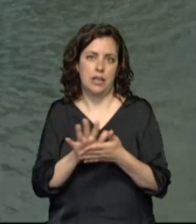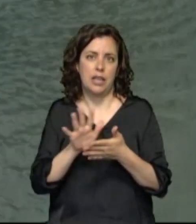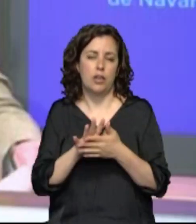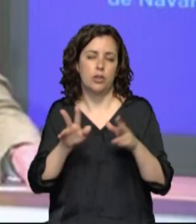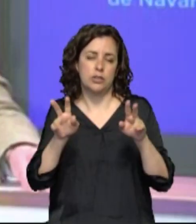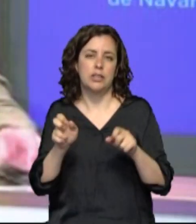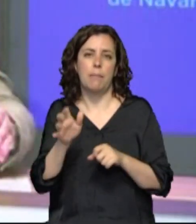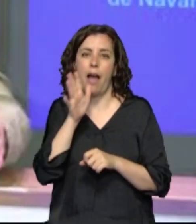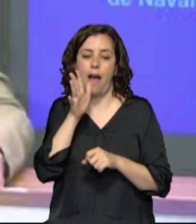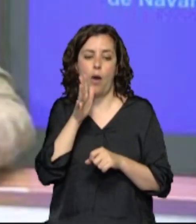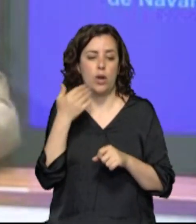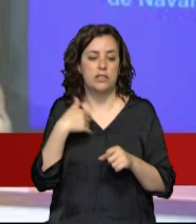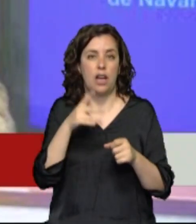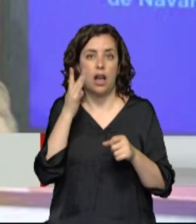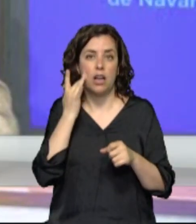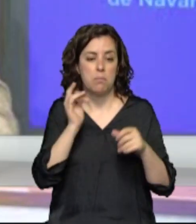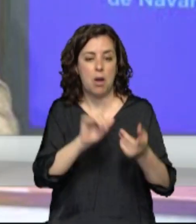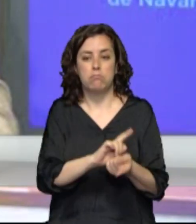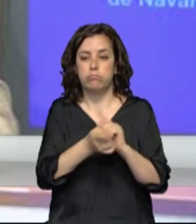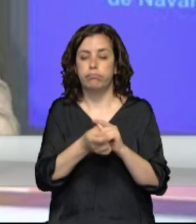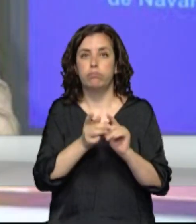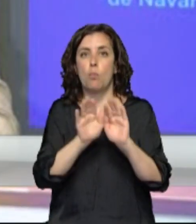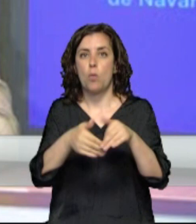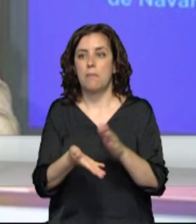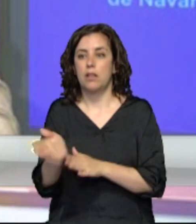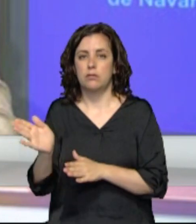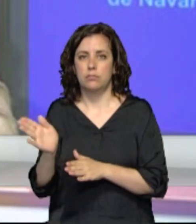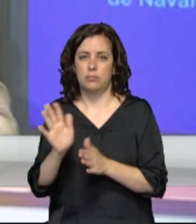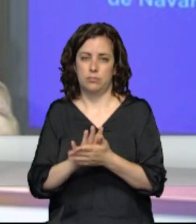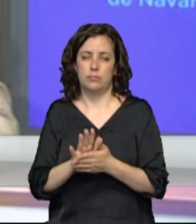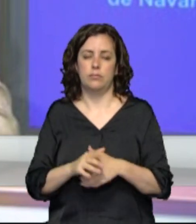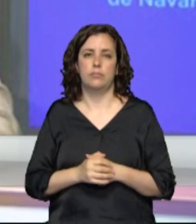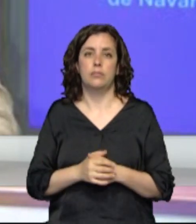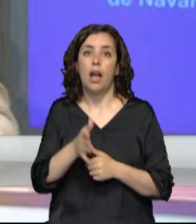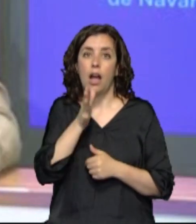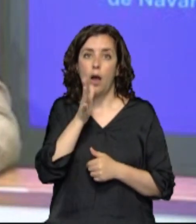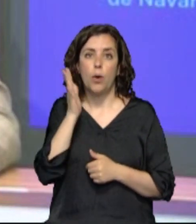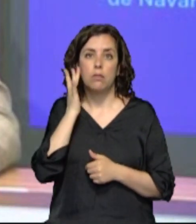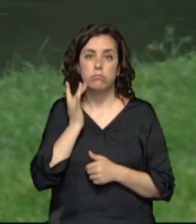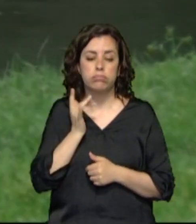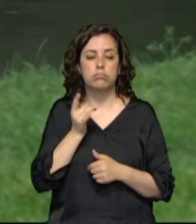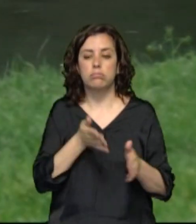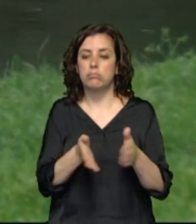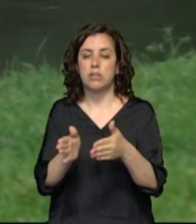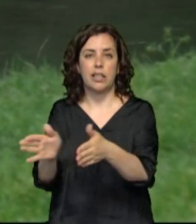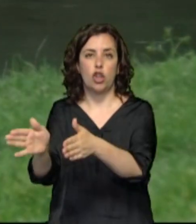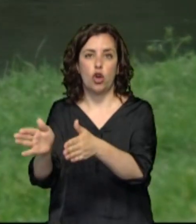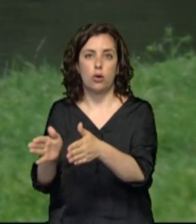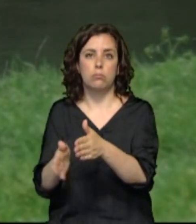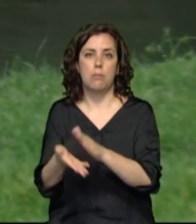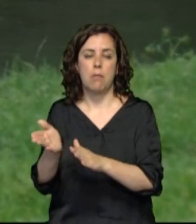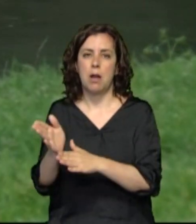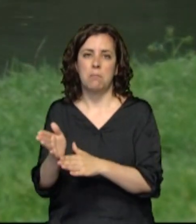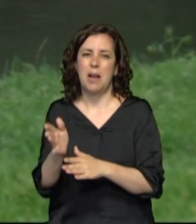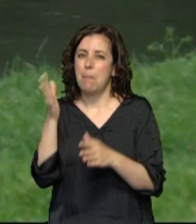depuradoras. El agua depurada se devuelve al río en las condiciones normales y sin ningún tipo de riesgo.